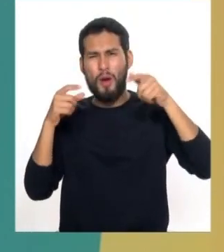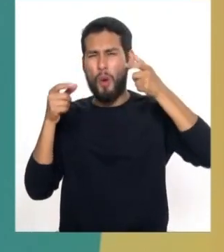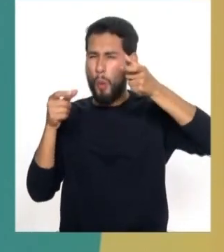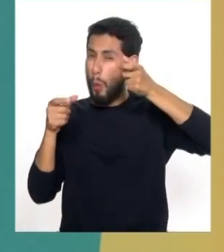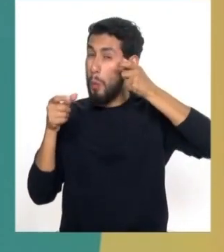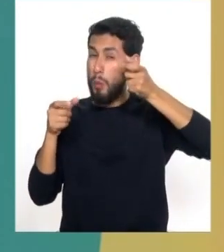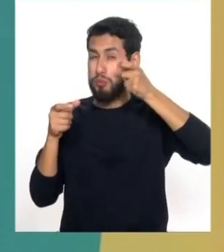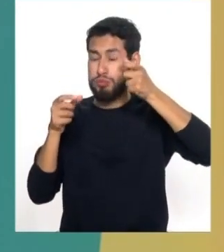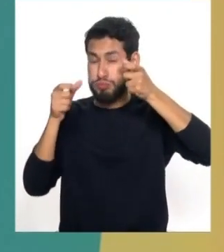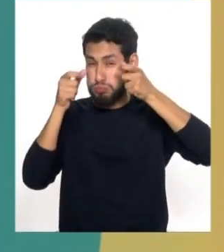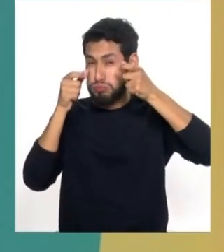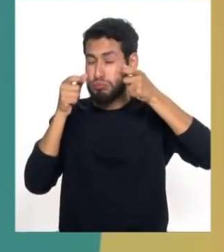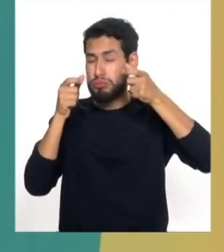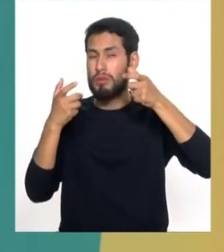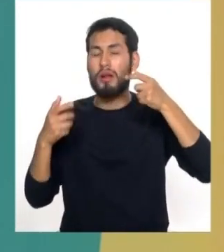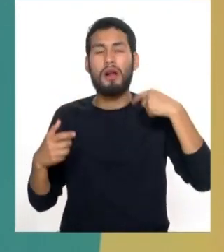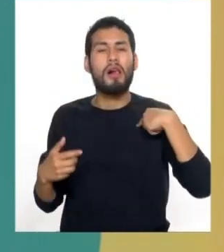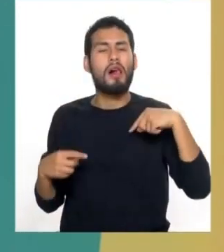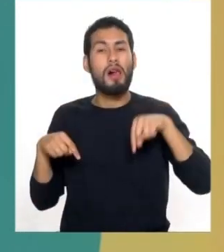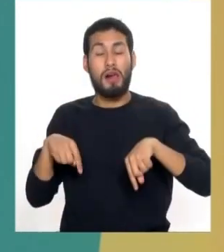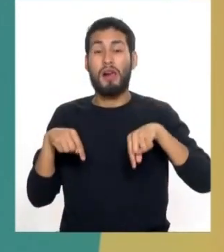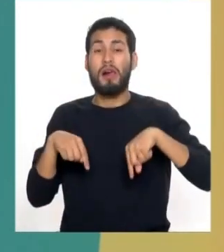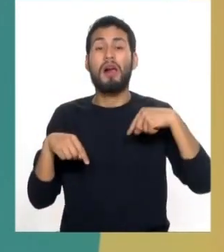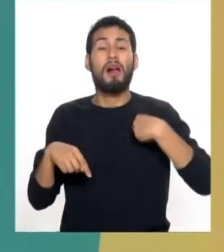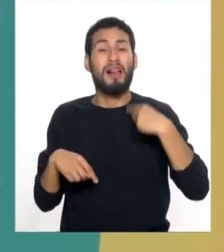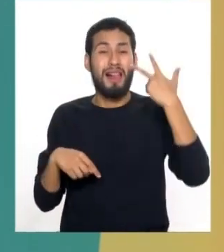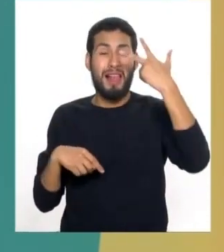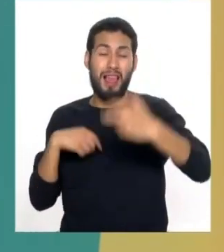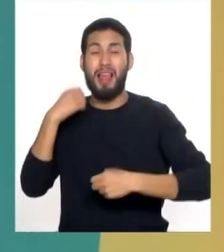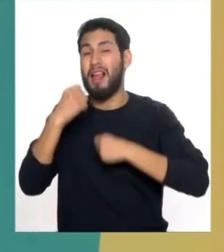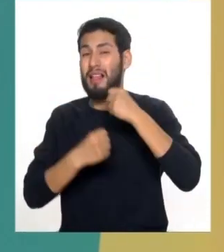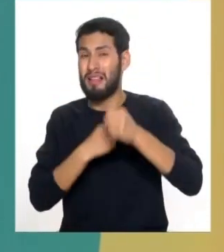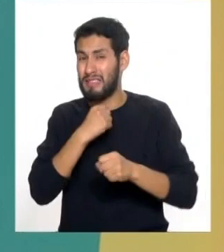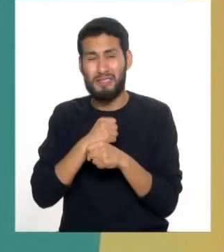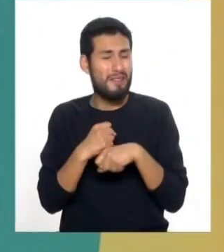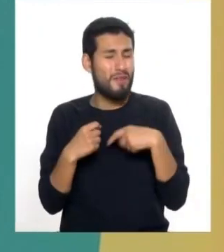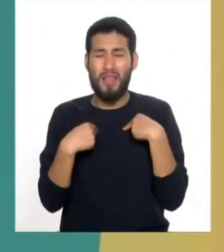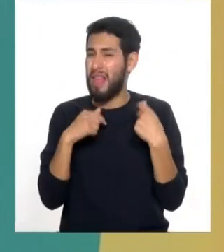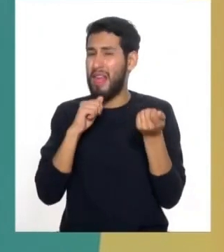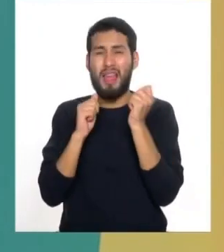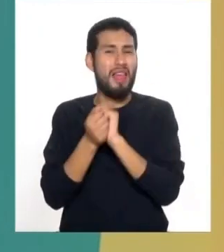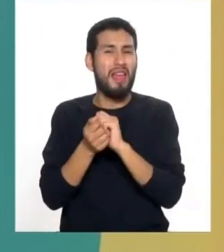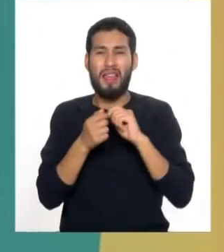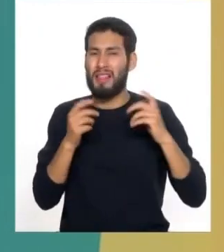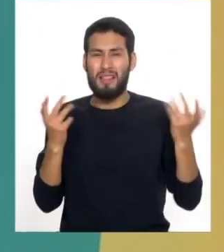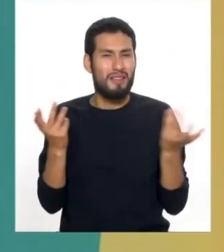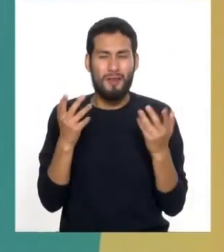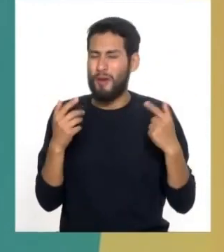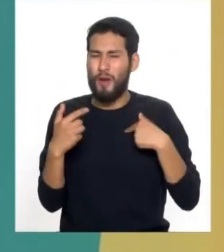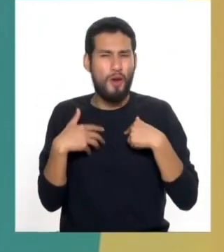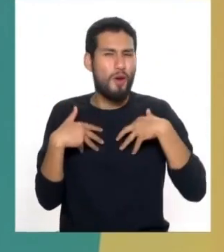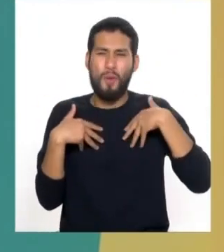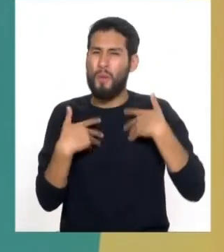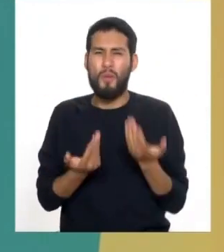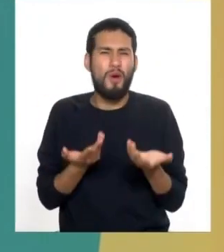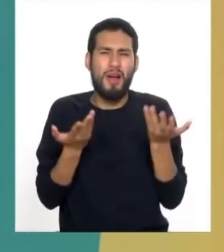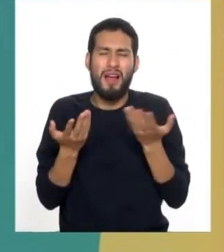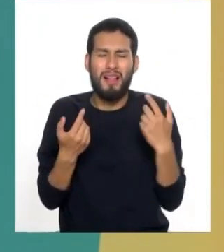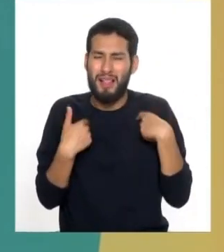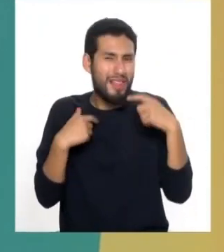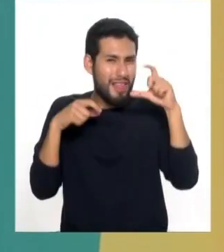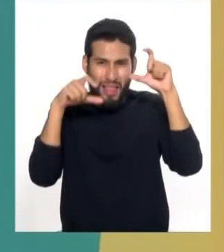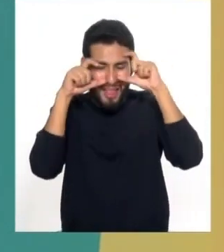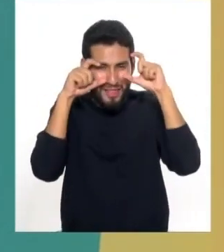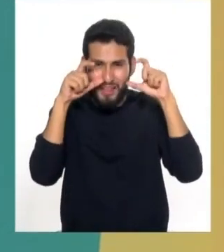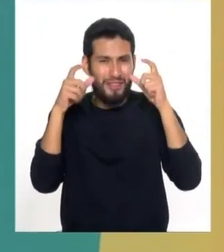grueso, y ahorita ya tengo tres años no he cambiado y no puedo así sin lentes,